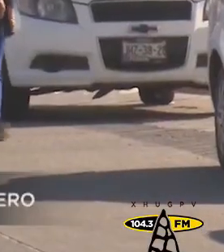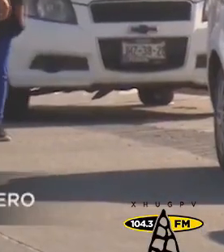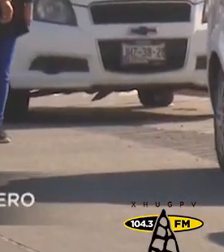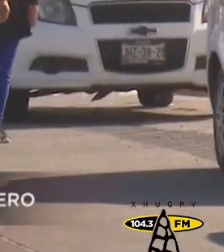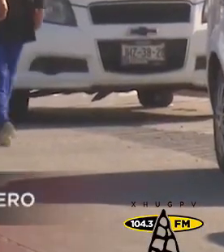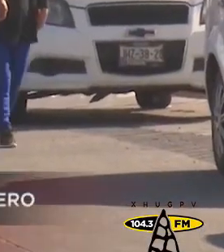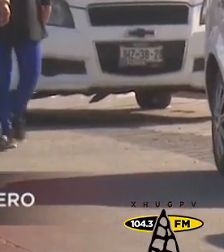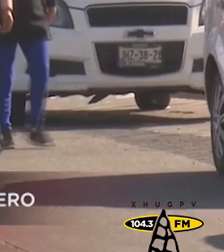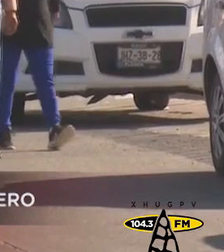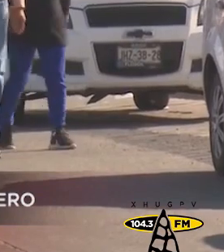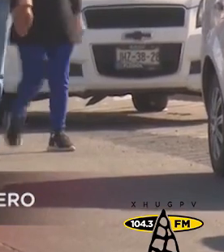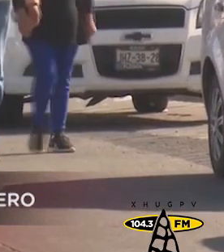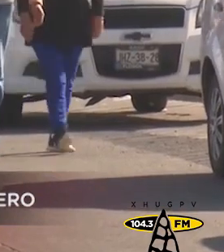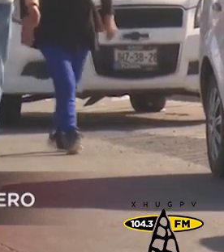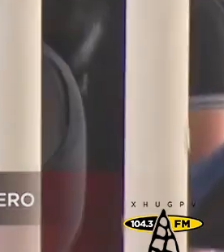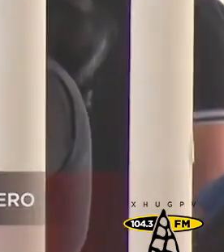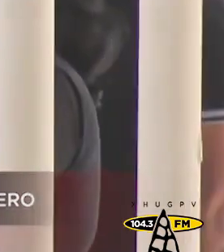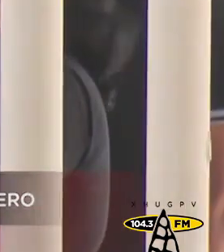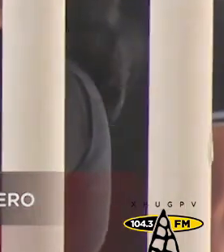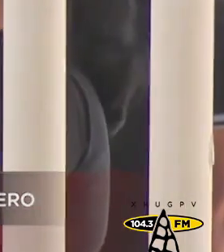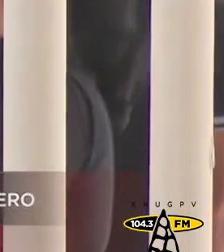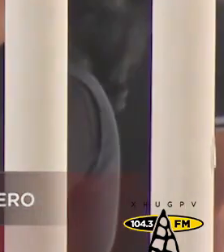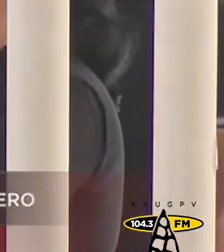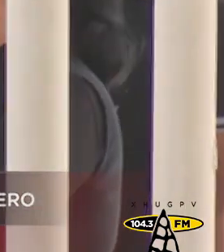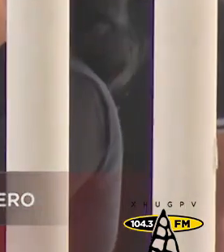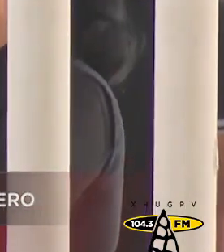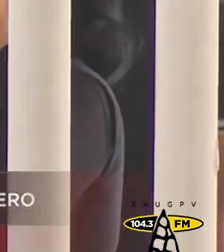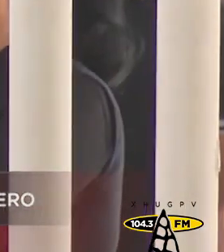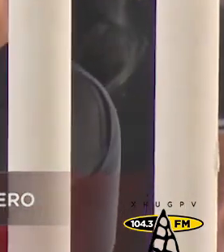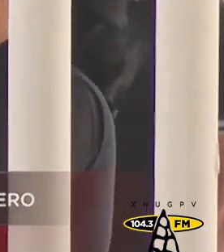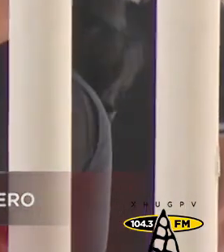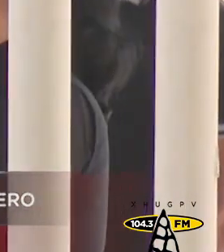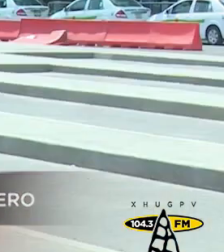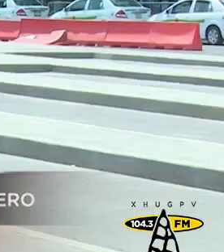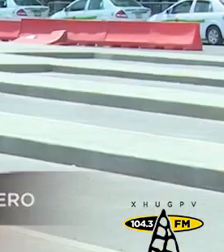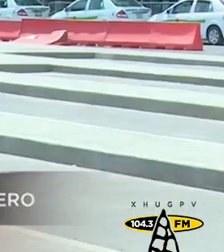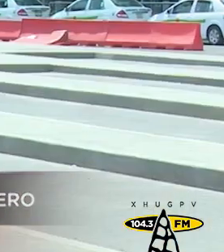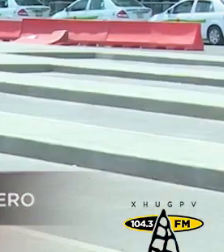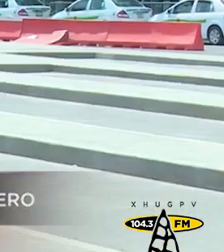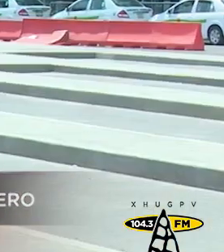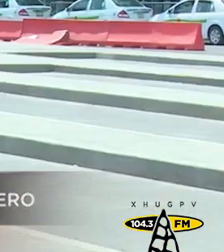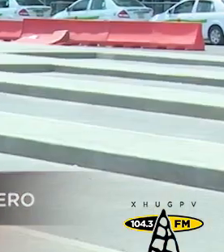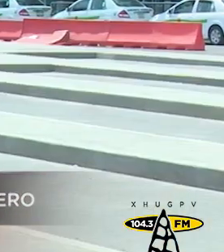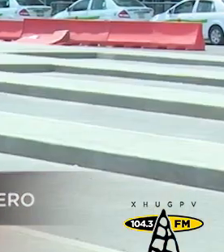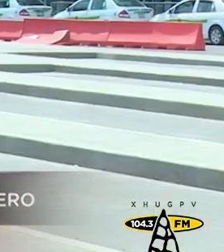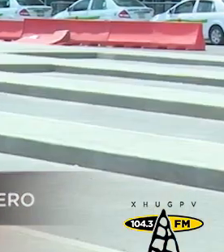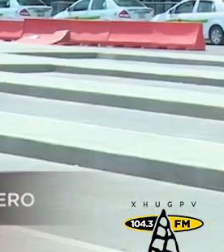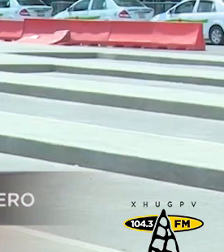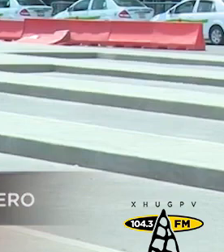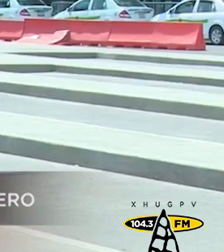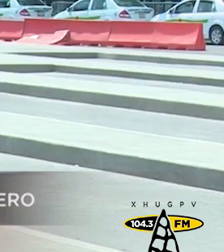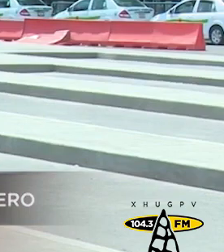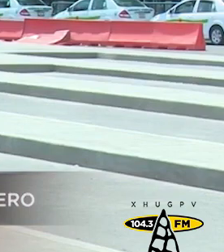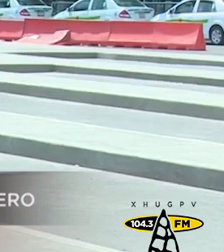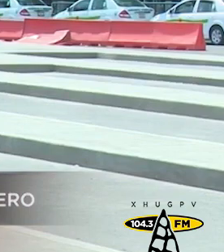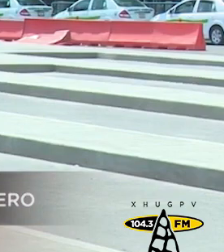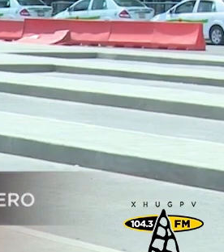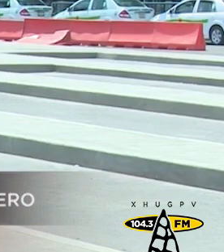por sus terrenos que hoy ocupa el Aeropuerto Internacional de Guadalajara. Señal informativa, Víctor Manuel Chávez